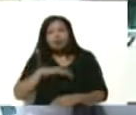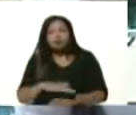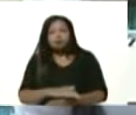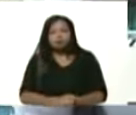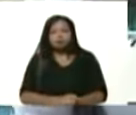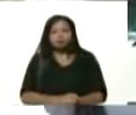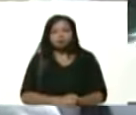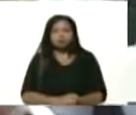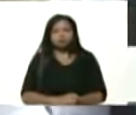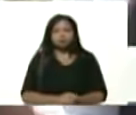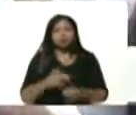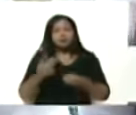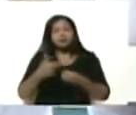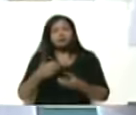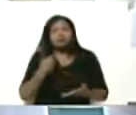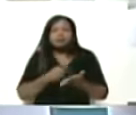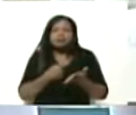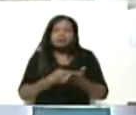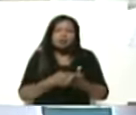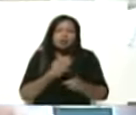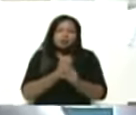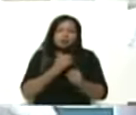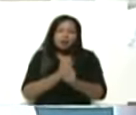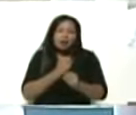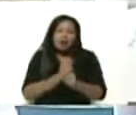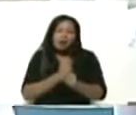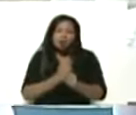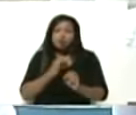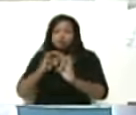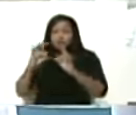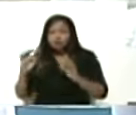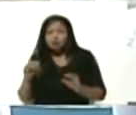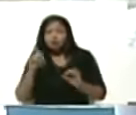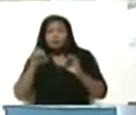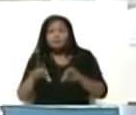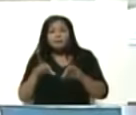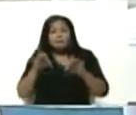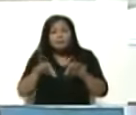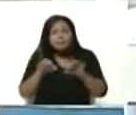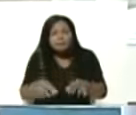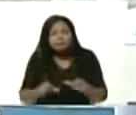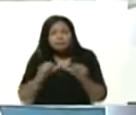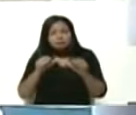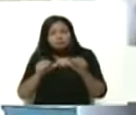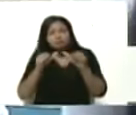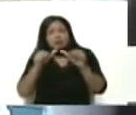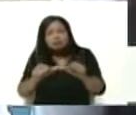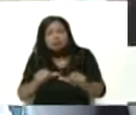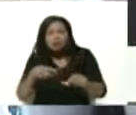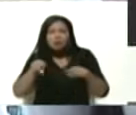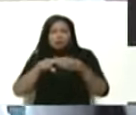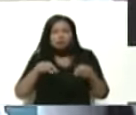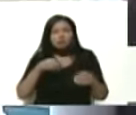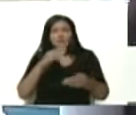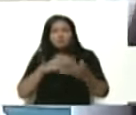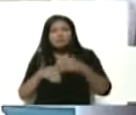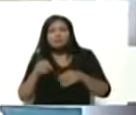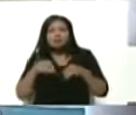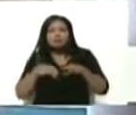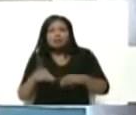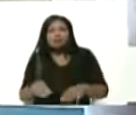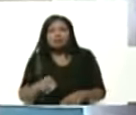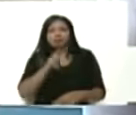Pequibén ha financiado a sus trabajadores para que estos cosechen y así continuar apalancando lo que es el plan de siembra